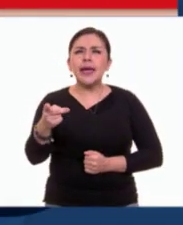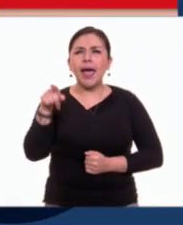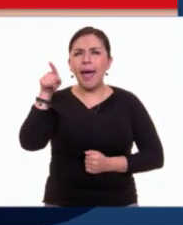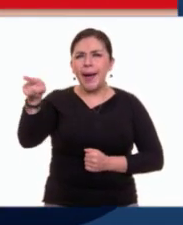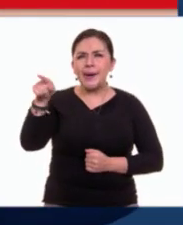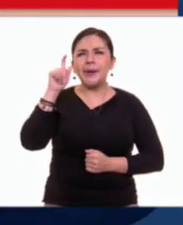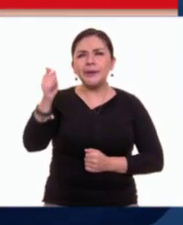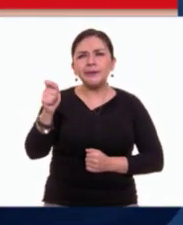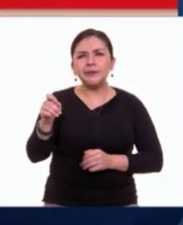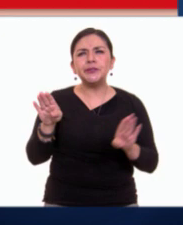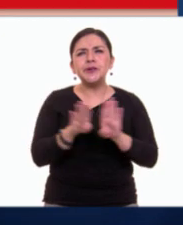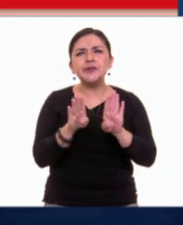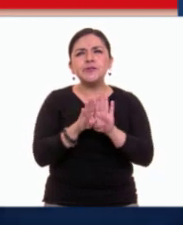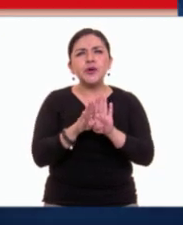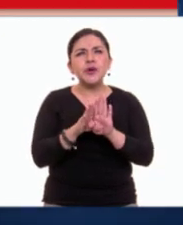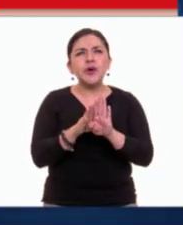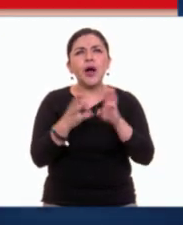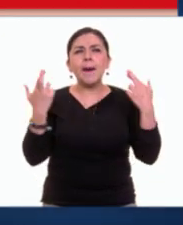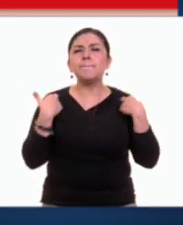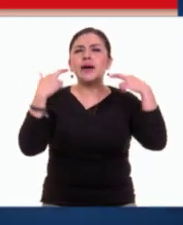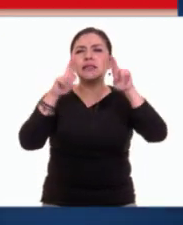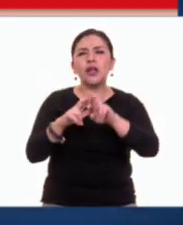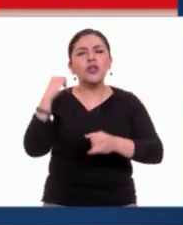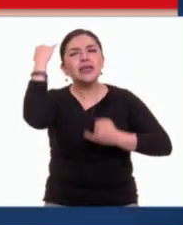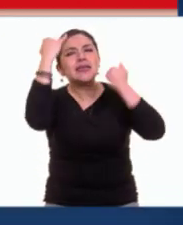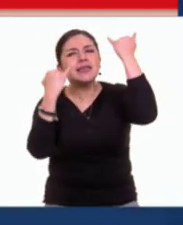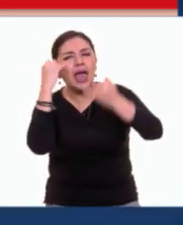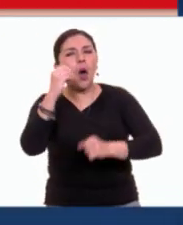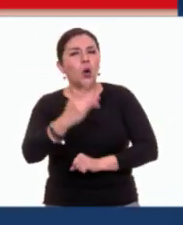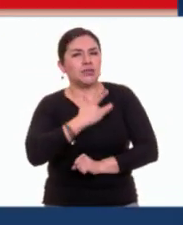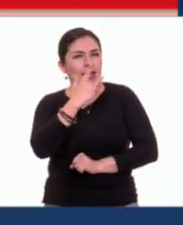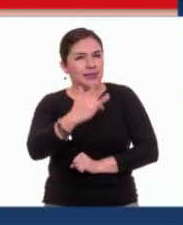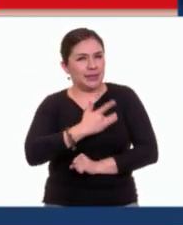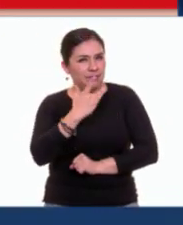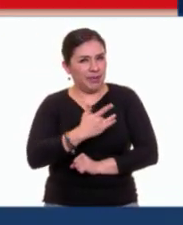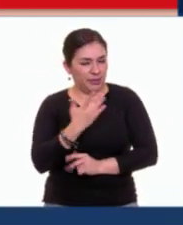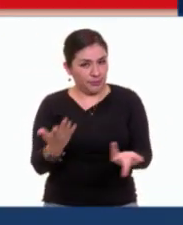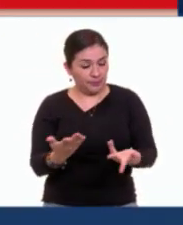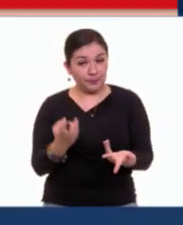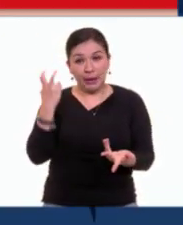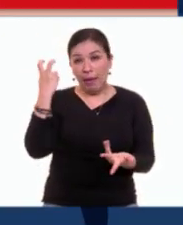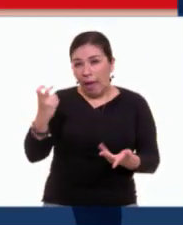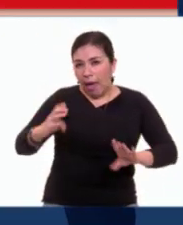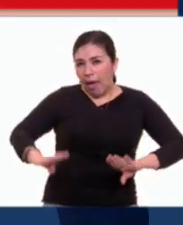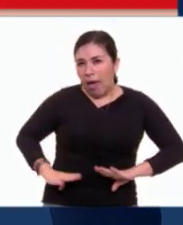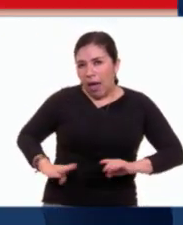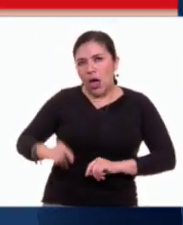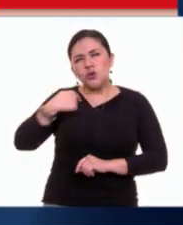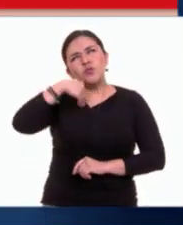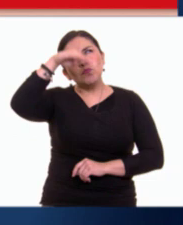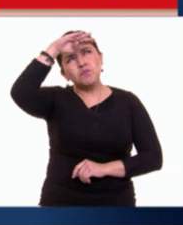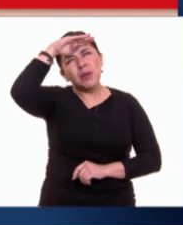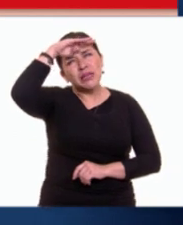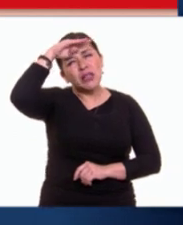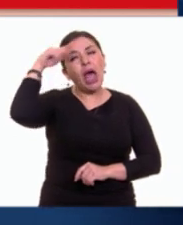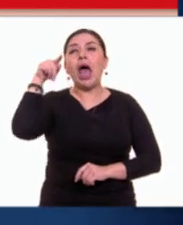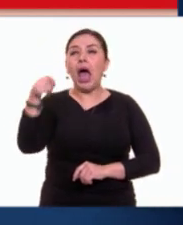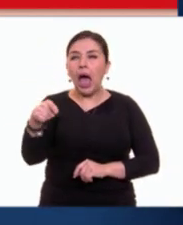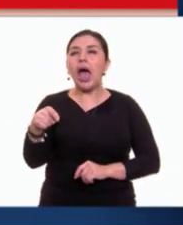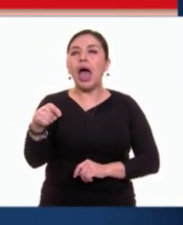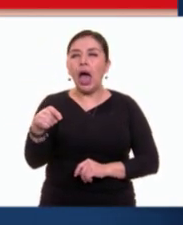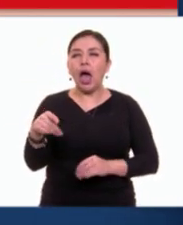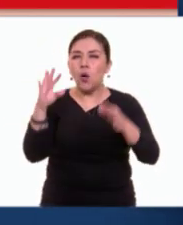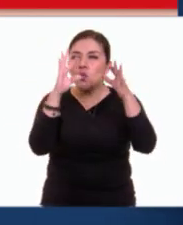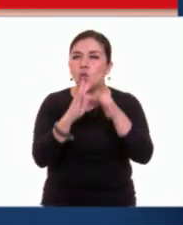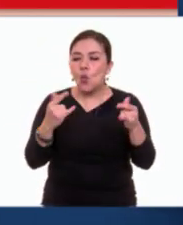revisar es la representación de ideas o sentimientos. De este aspecto, diría que en el cuento se